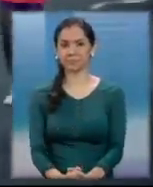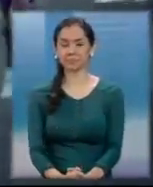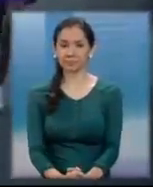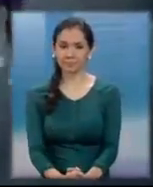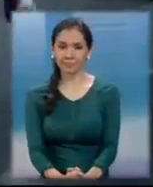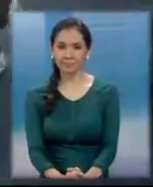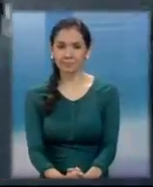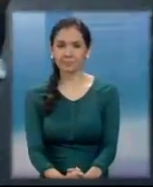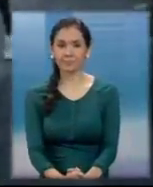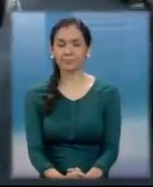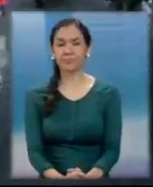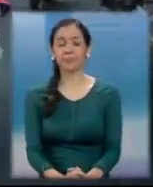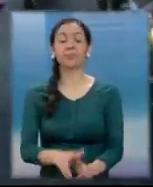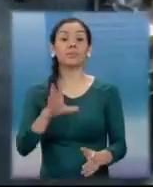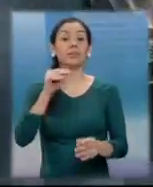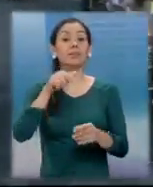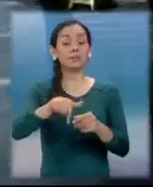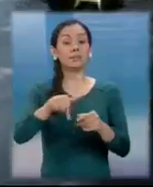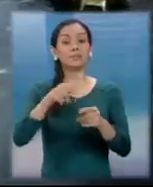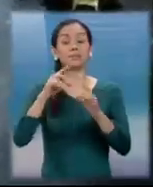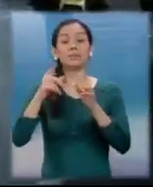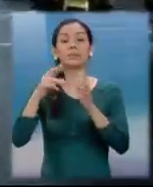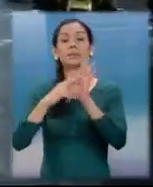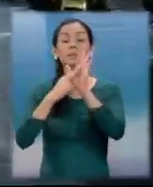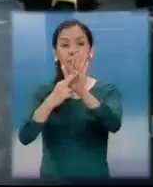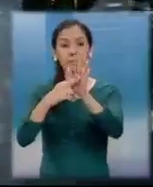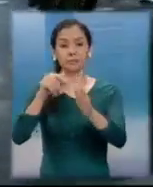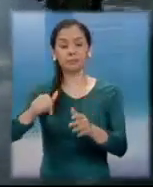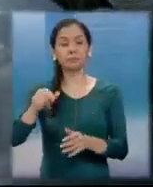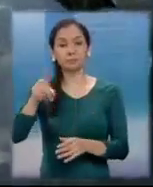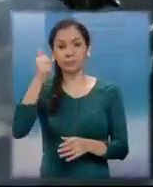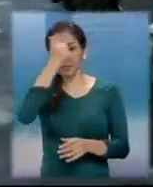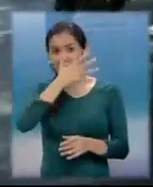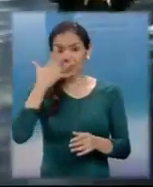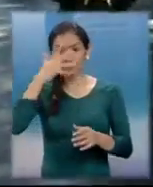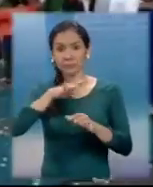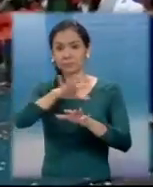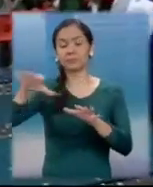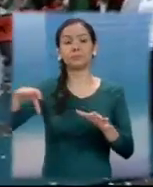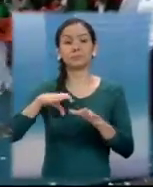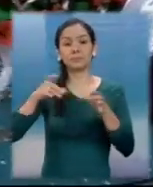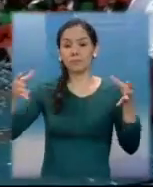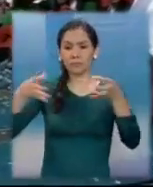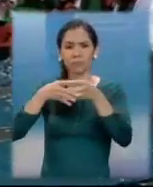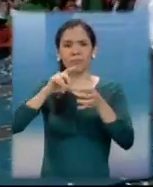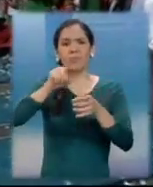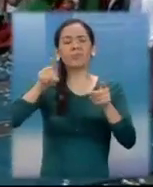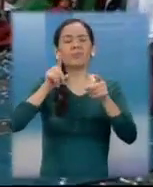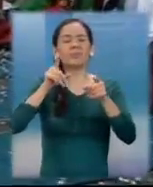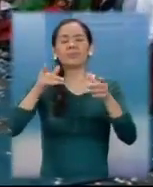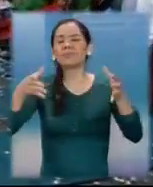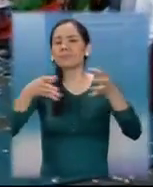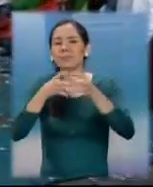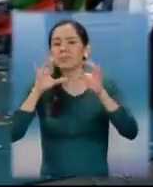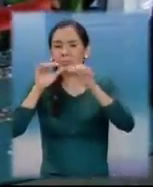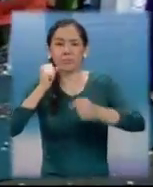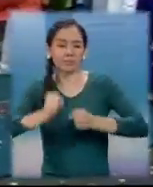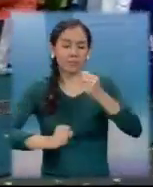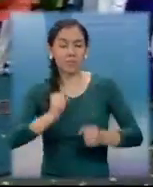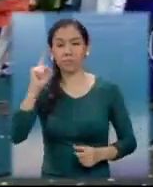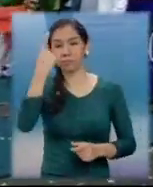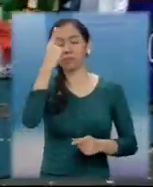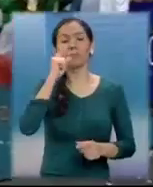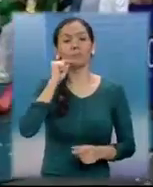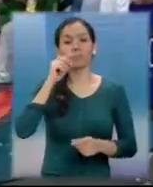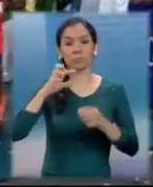En el recorrido los representantes de la nación africana fueron los que dominaron la media maratón. El primero en cruzar la meta fue Philip